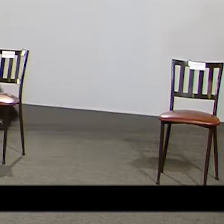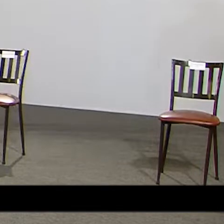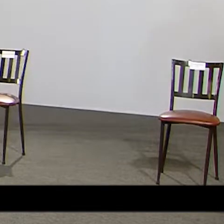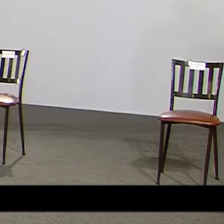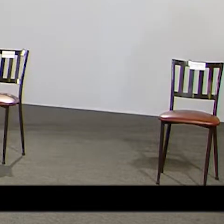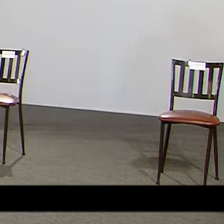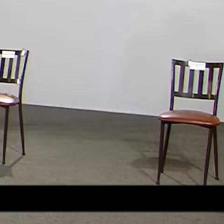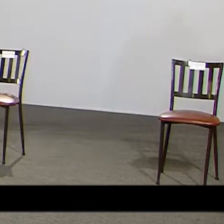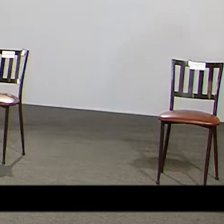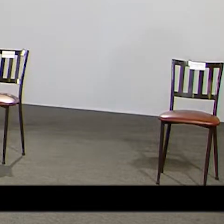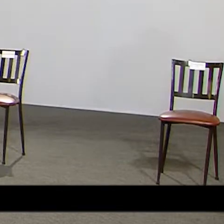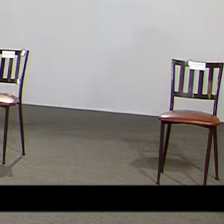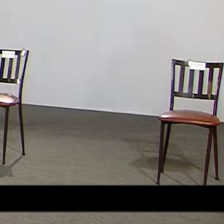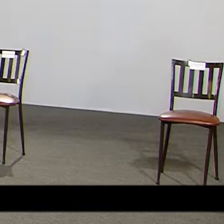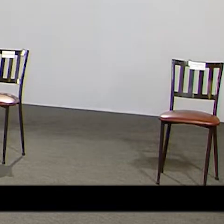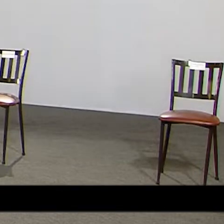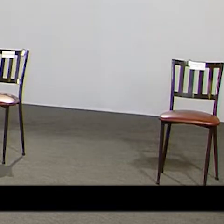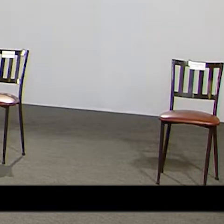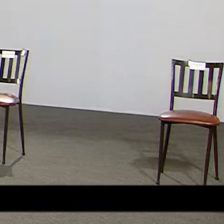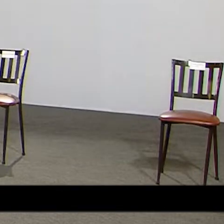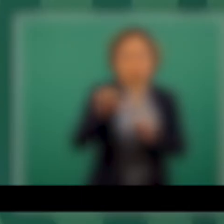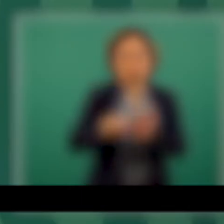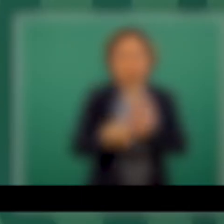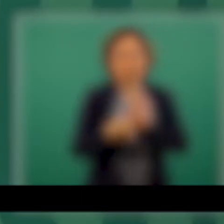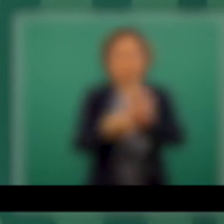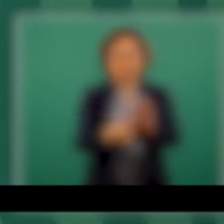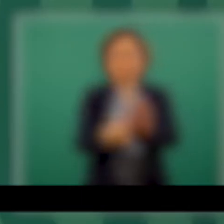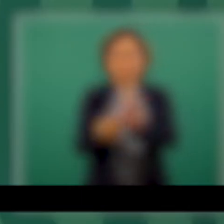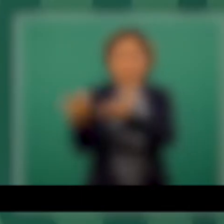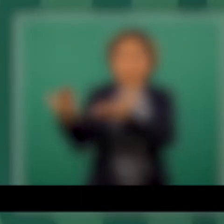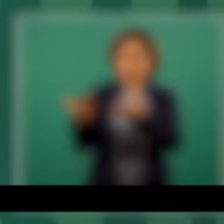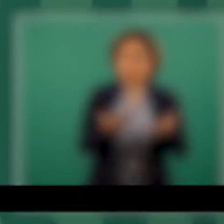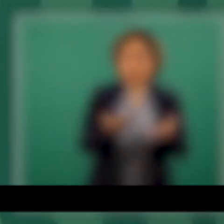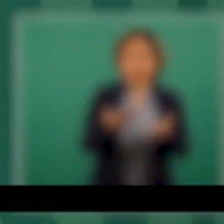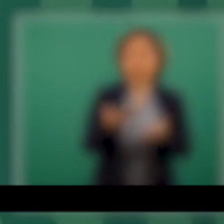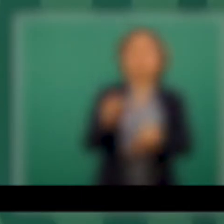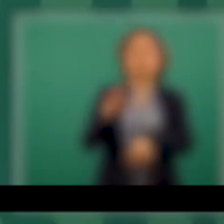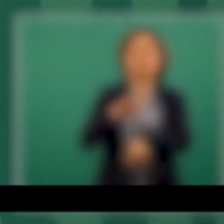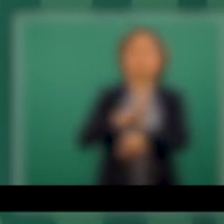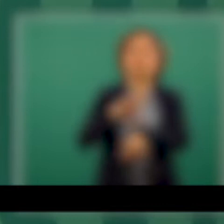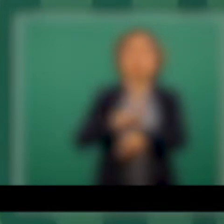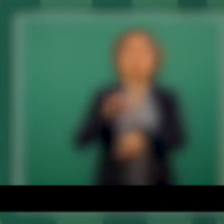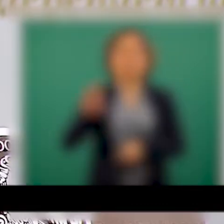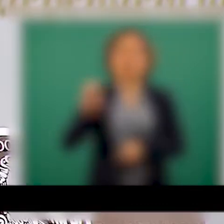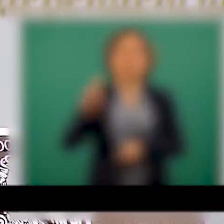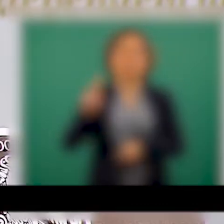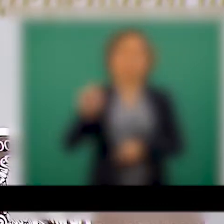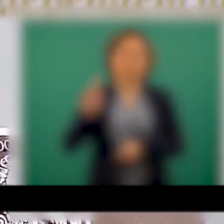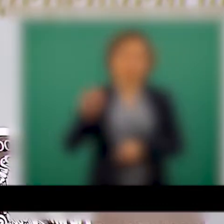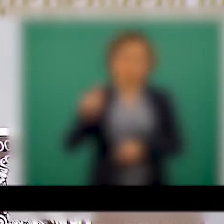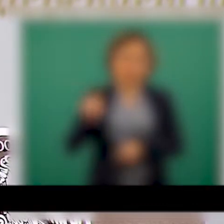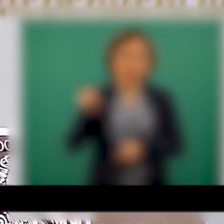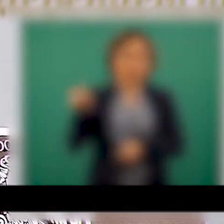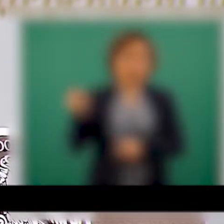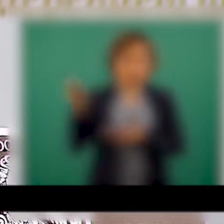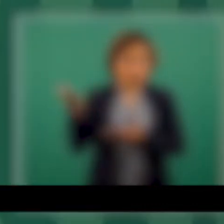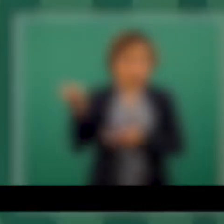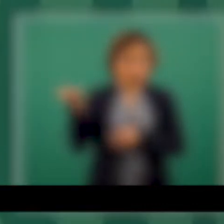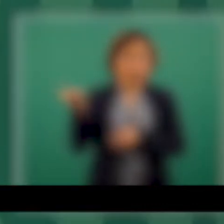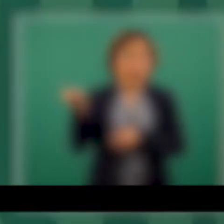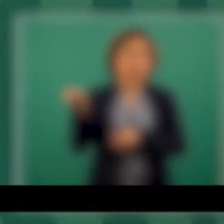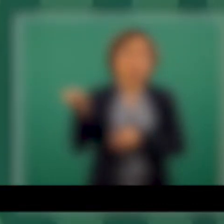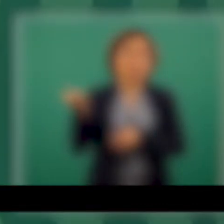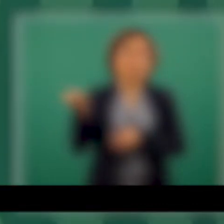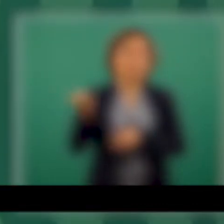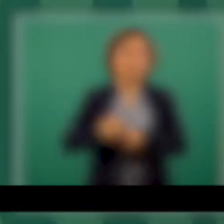El presidente Andrés Manuel López Obrador descartó hacer modificaciones a la iniciativa de reforma a la ley de la industria eléctrica